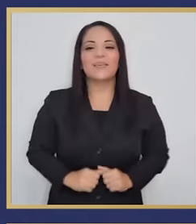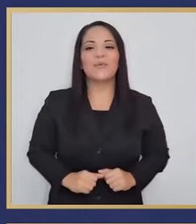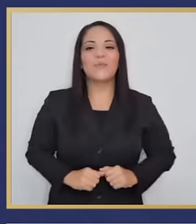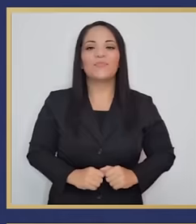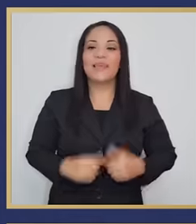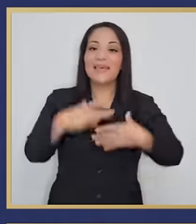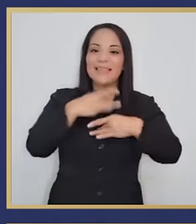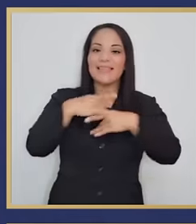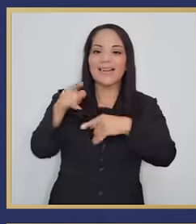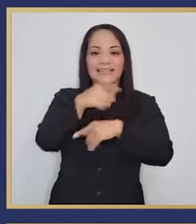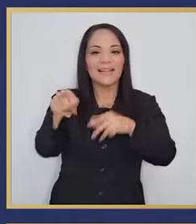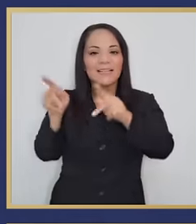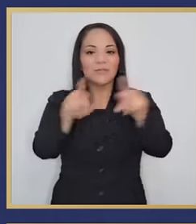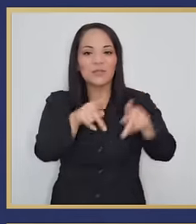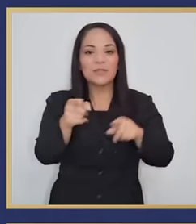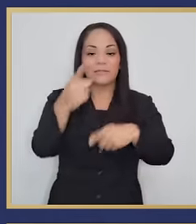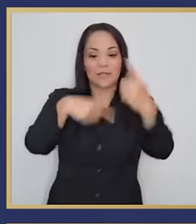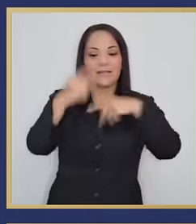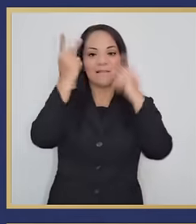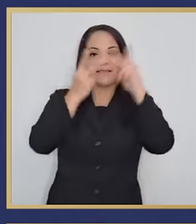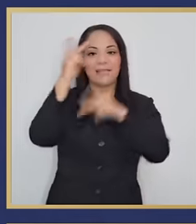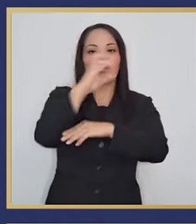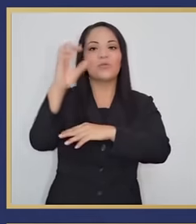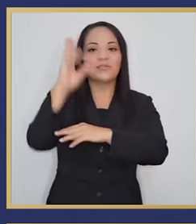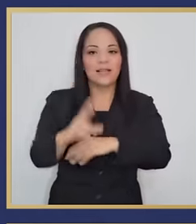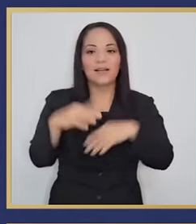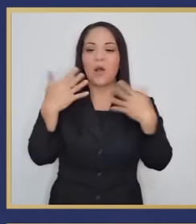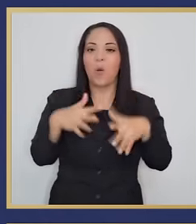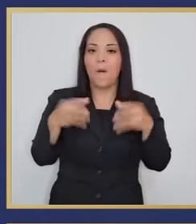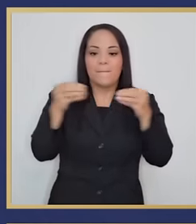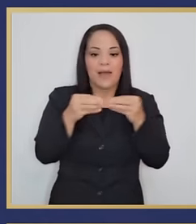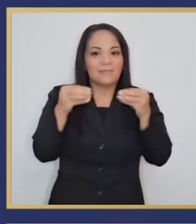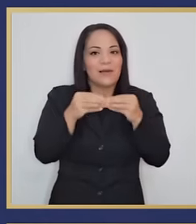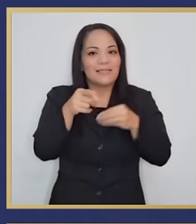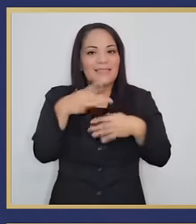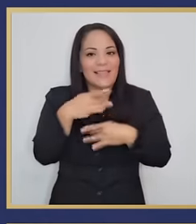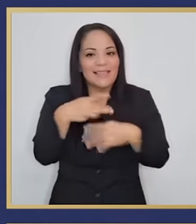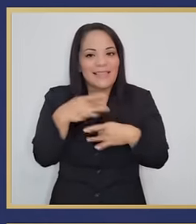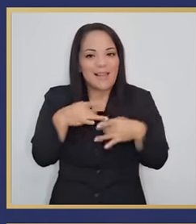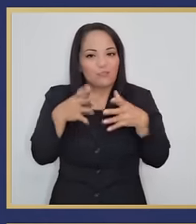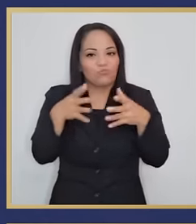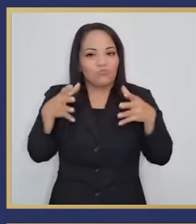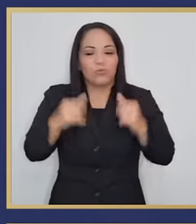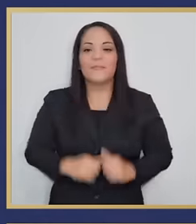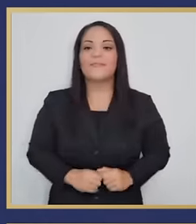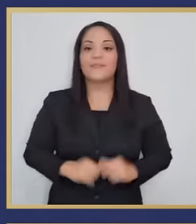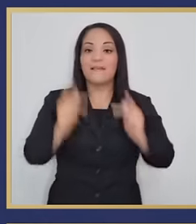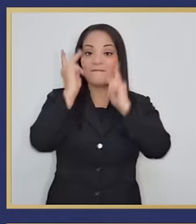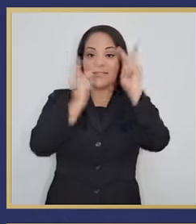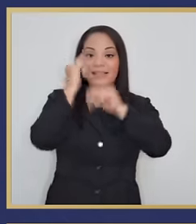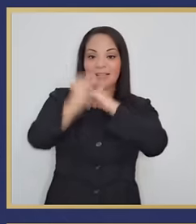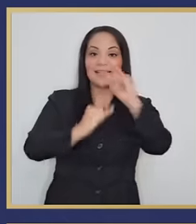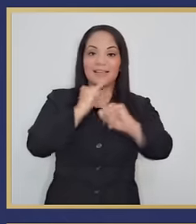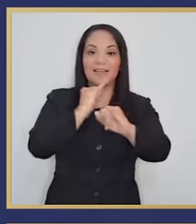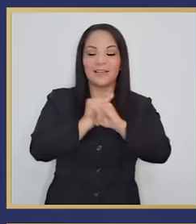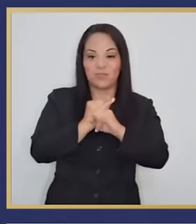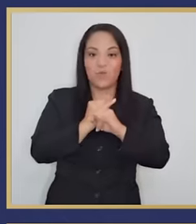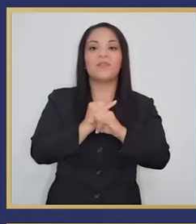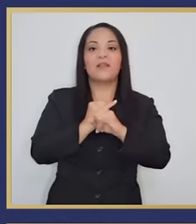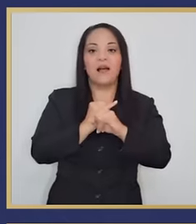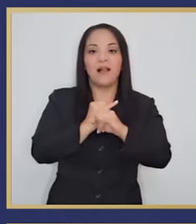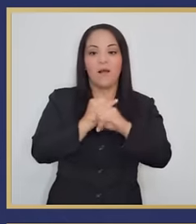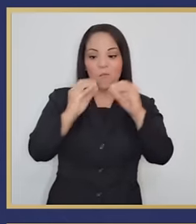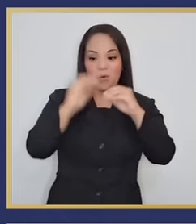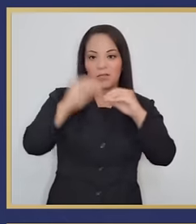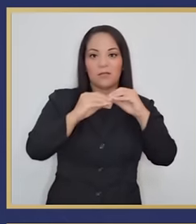alentadoras. El interés de los turistas por visitar Costa Rica crece constantemente. La visitación internacional